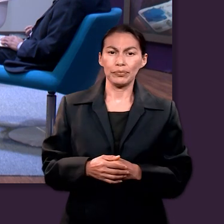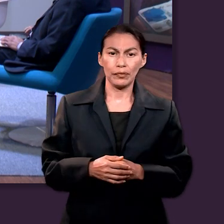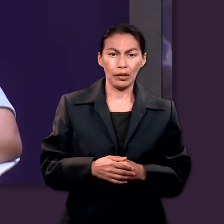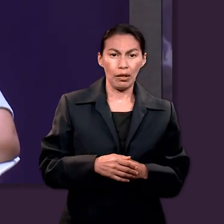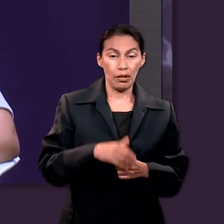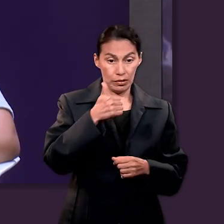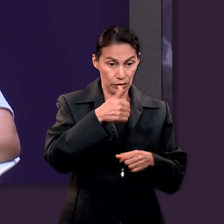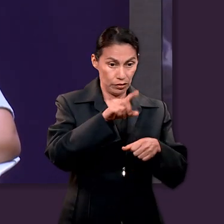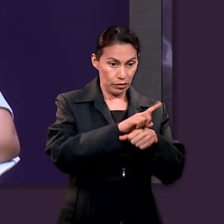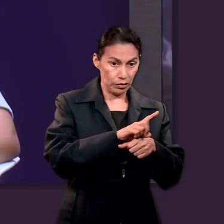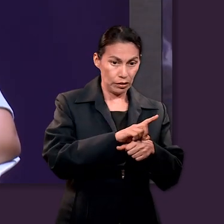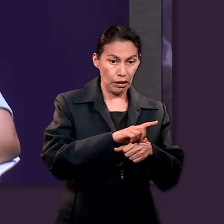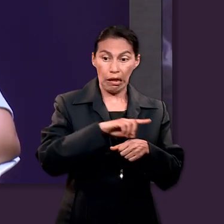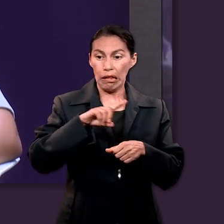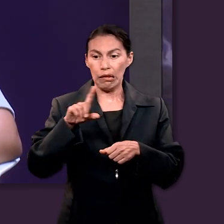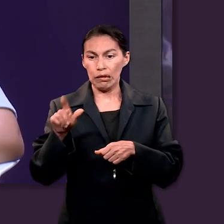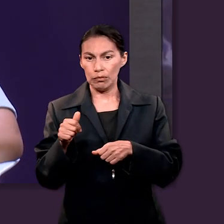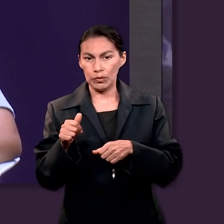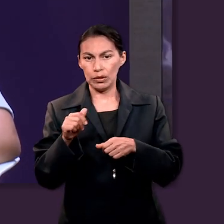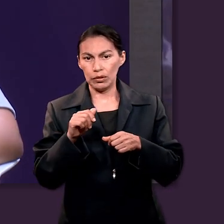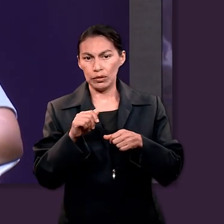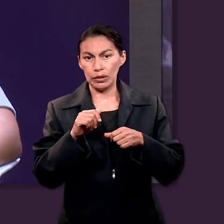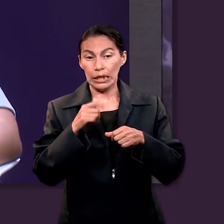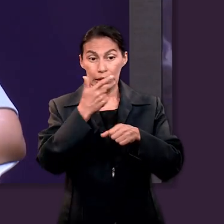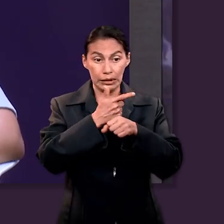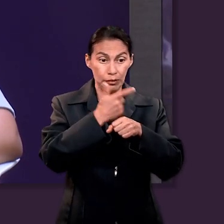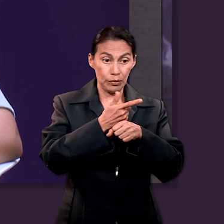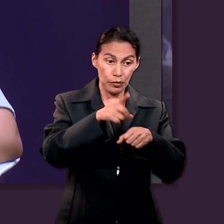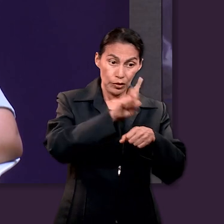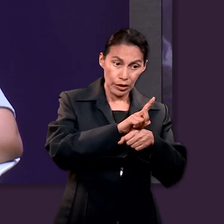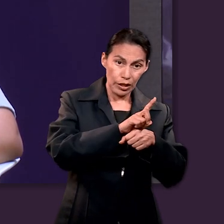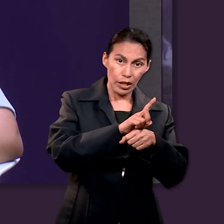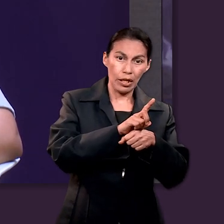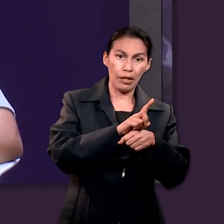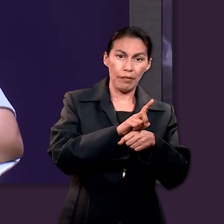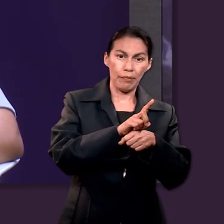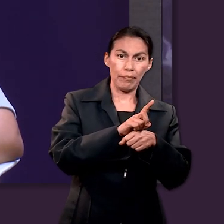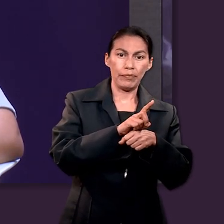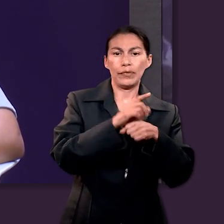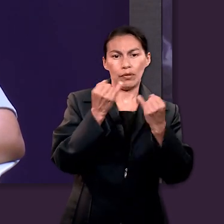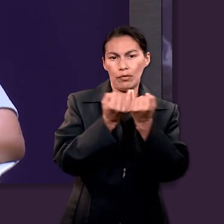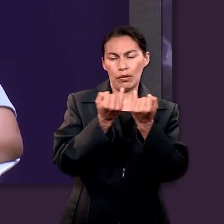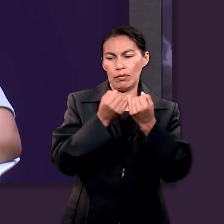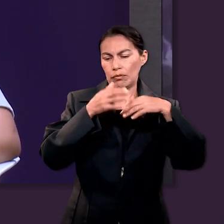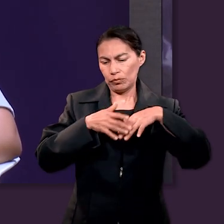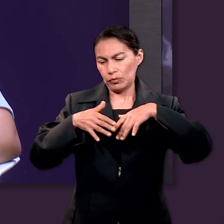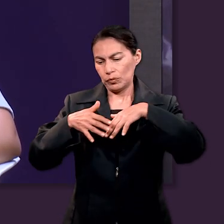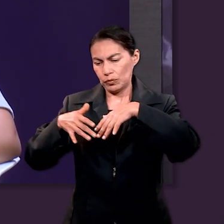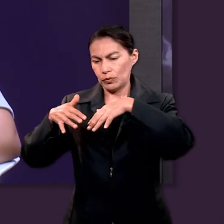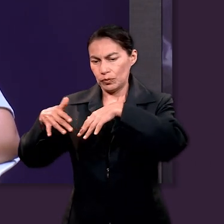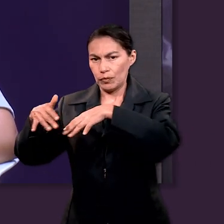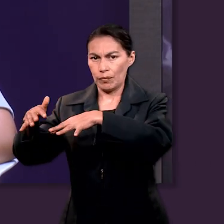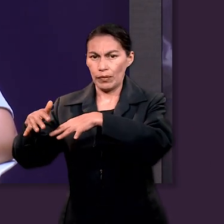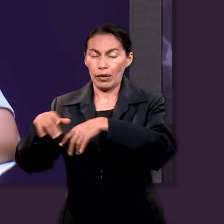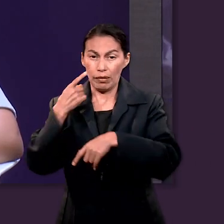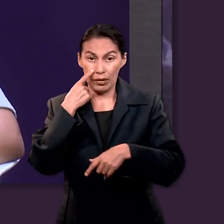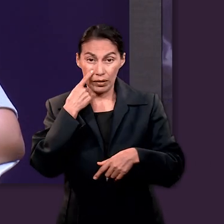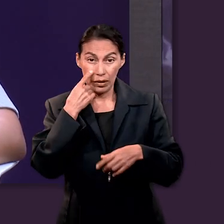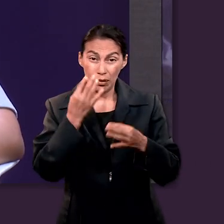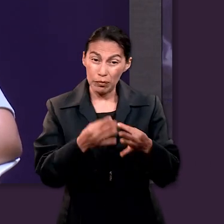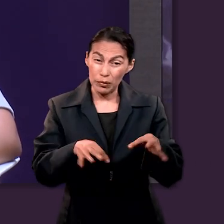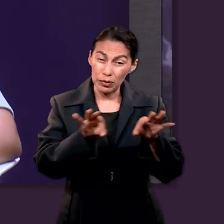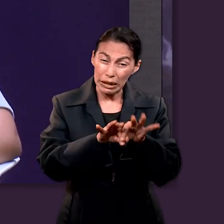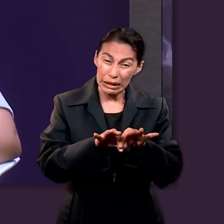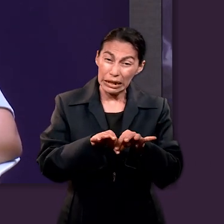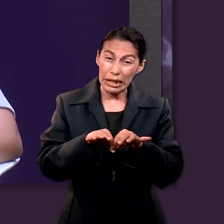trompetas y los instrumentos. Y el último día, el séptimo día, ellos van a hacerlo de igual manera, pero no un día, sino siete días. Y